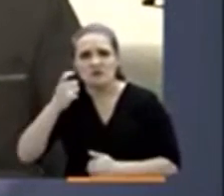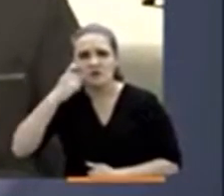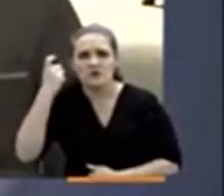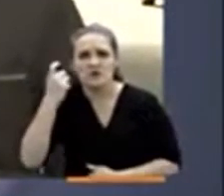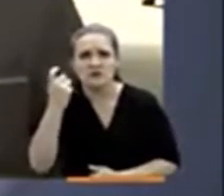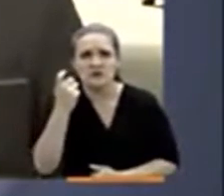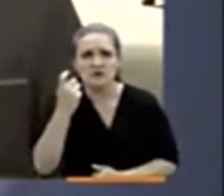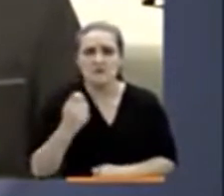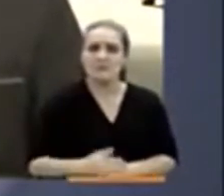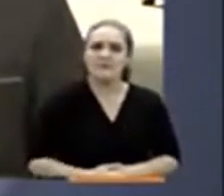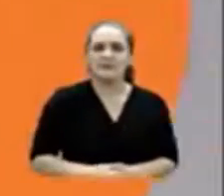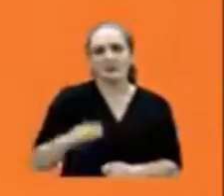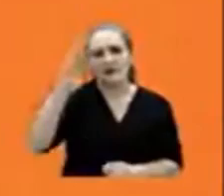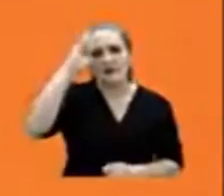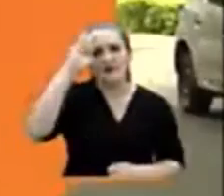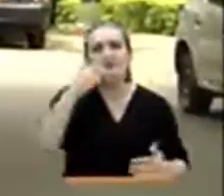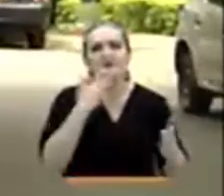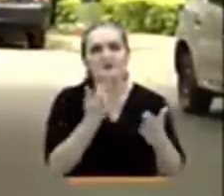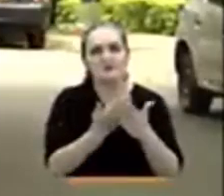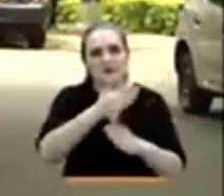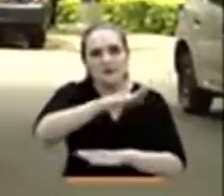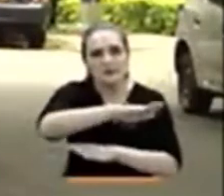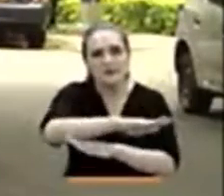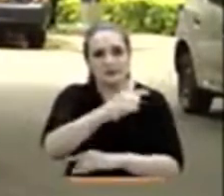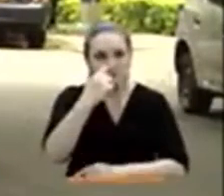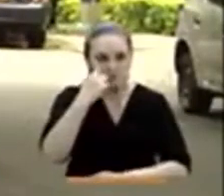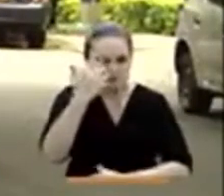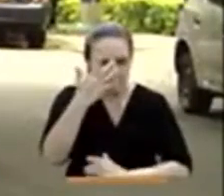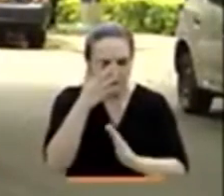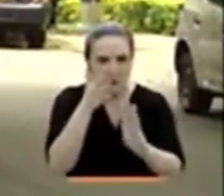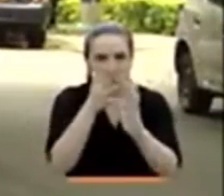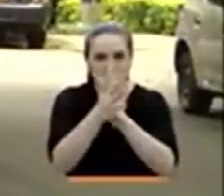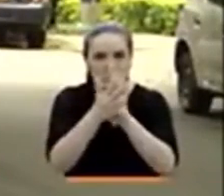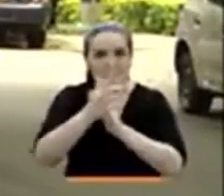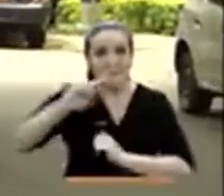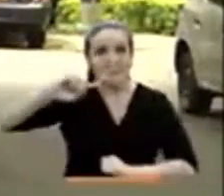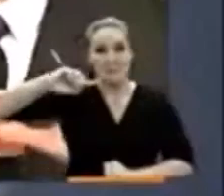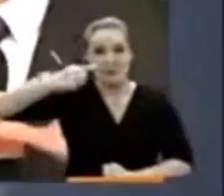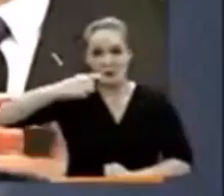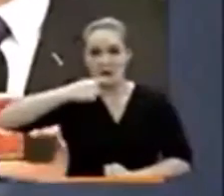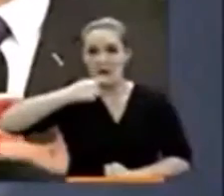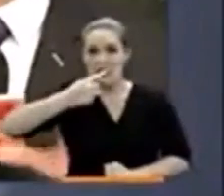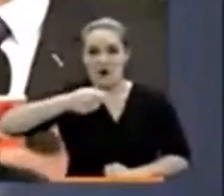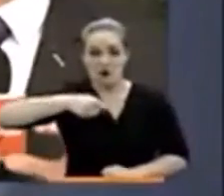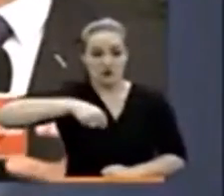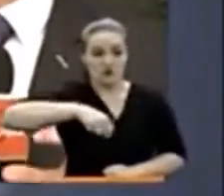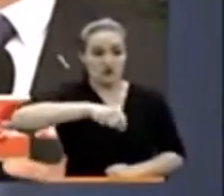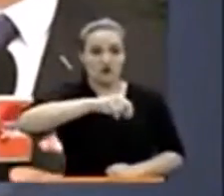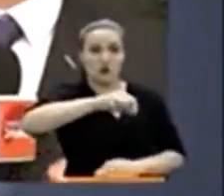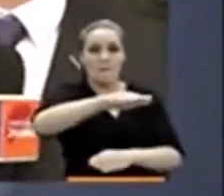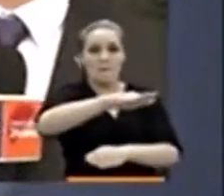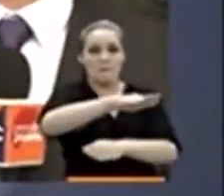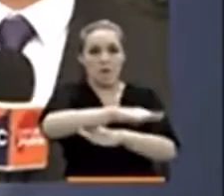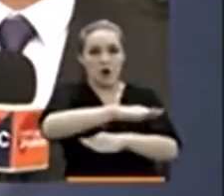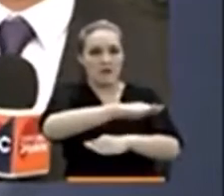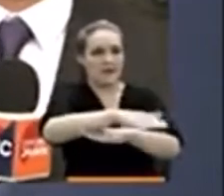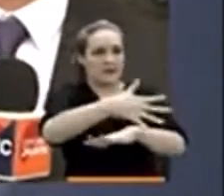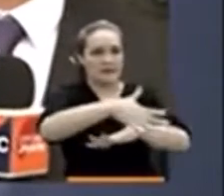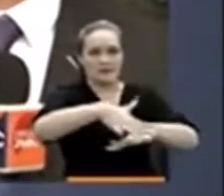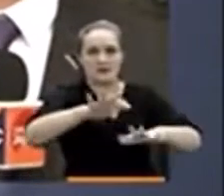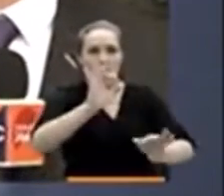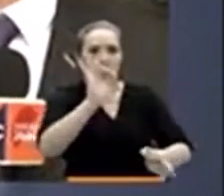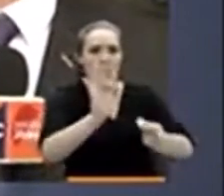Hola, José Fernando. Muy buenas tardes. Mire, hay que mencionar lo primero y es que esta tarde se espera que se realice la audiencia